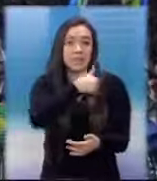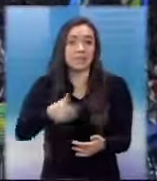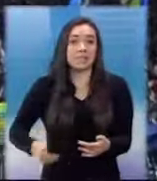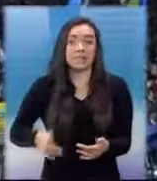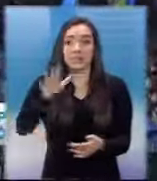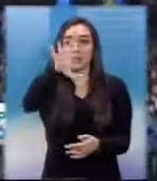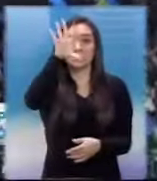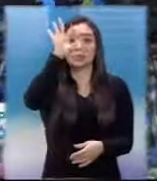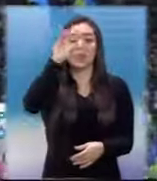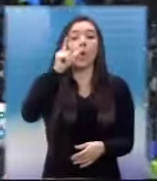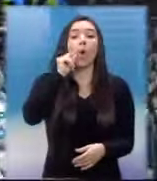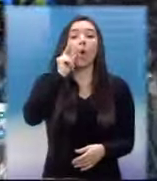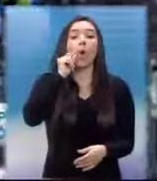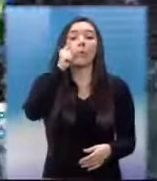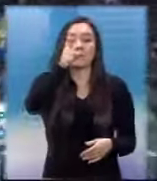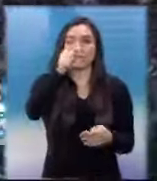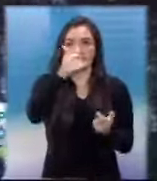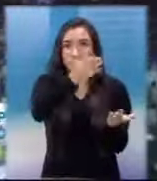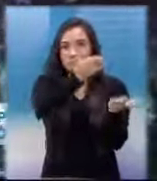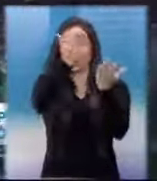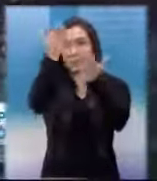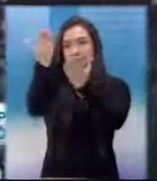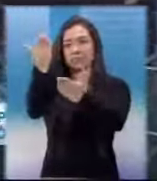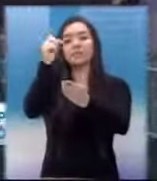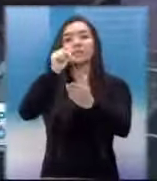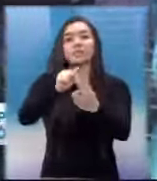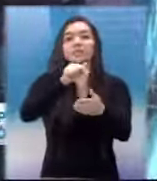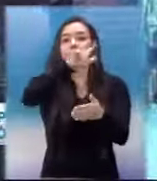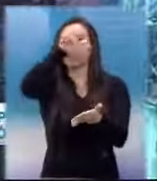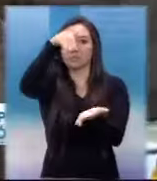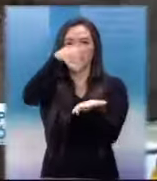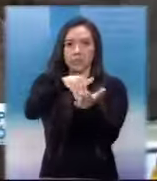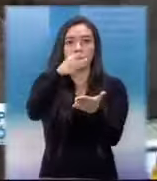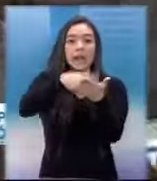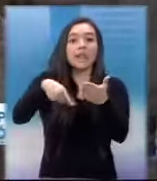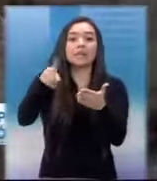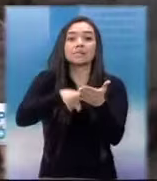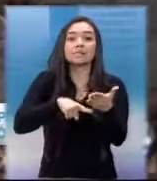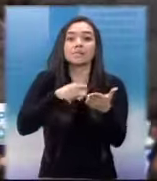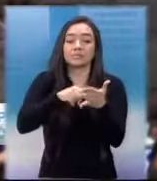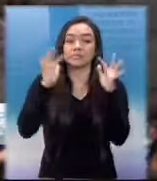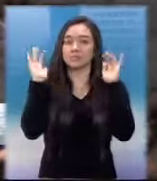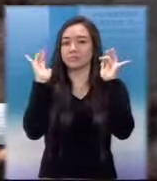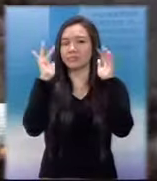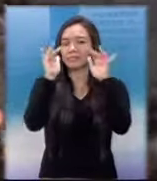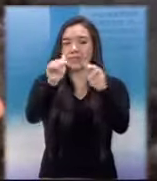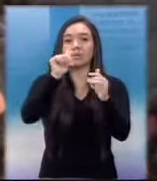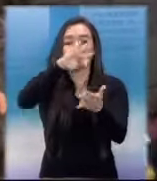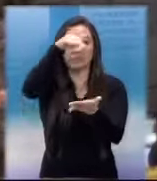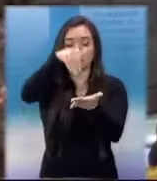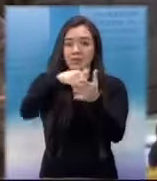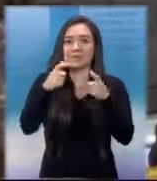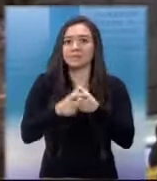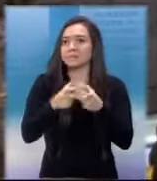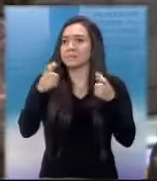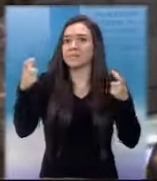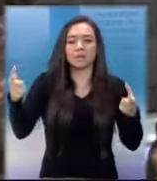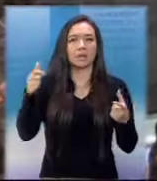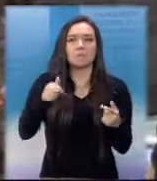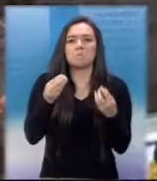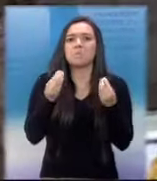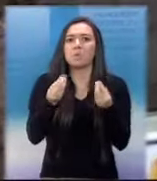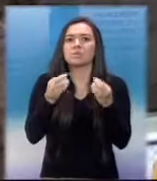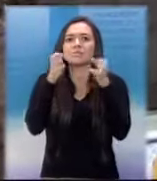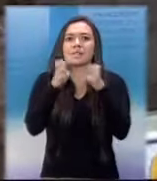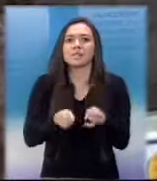Víctor Yanukovych y la convocatoria de elecciones anticipadas. La plaza de la independencia no alcanza para albergar a